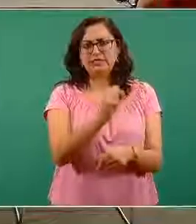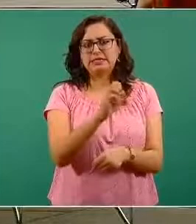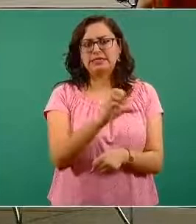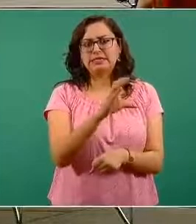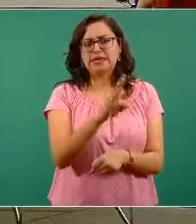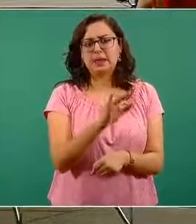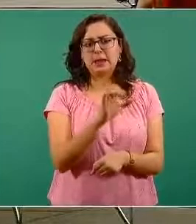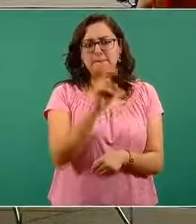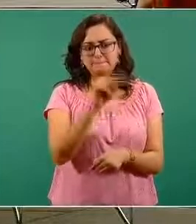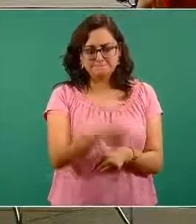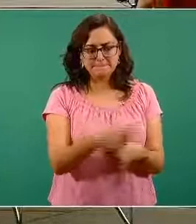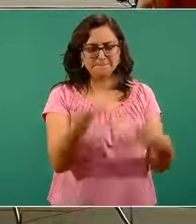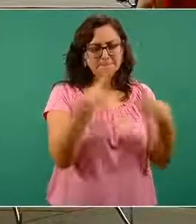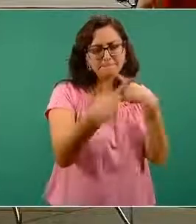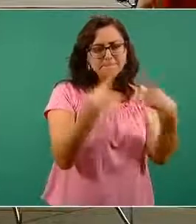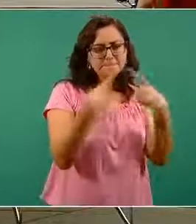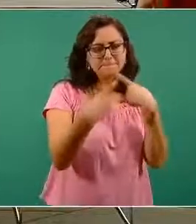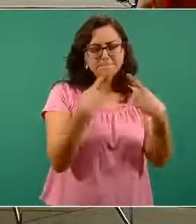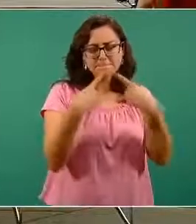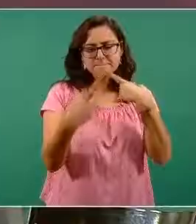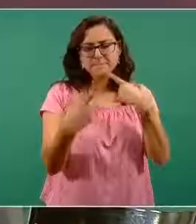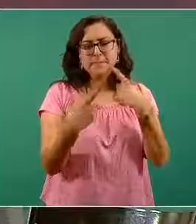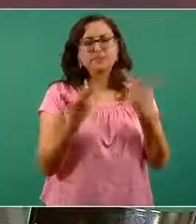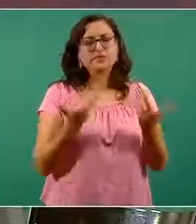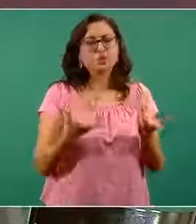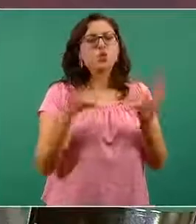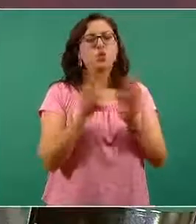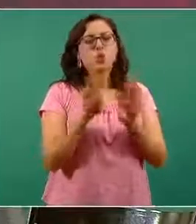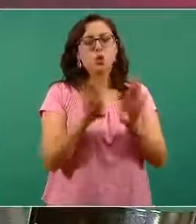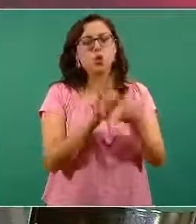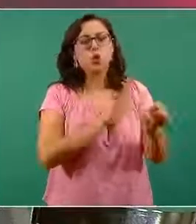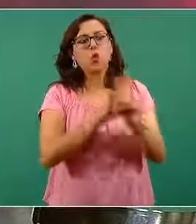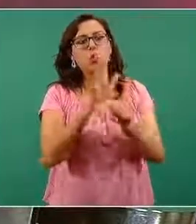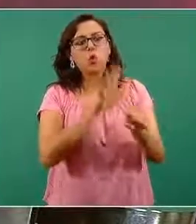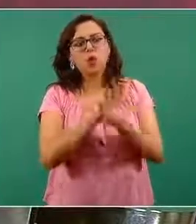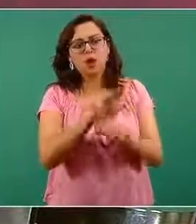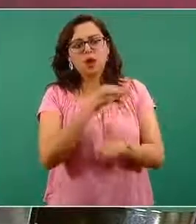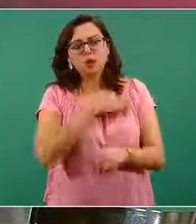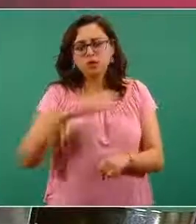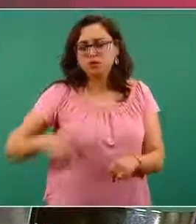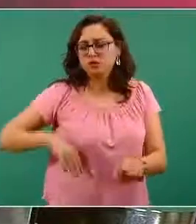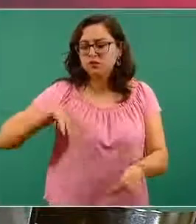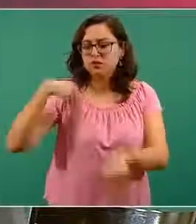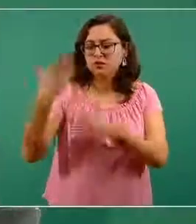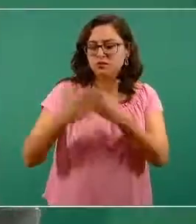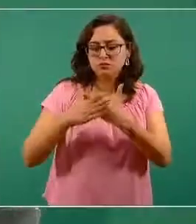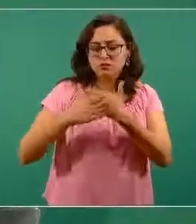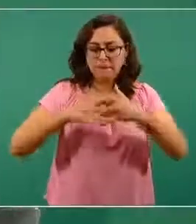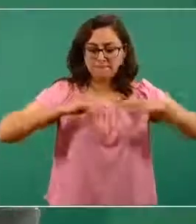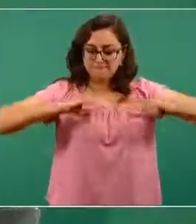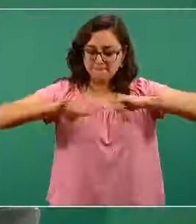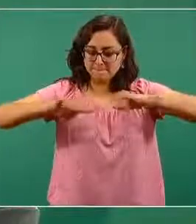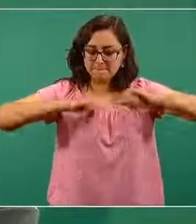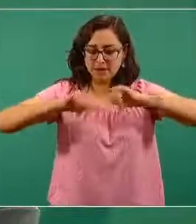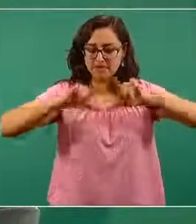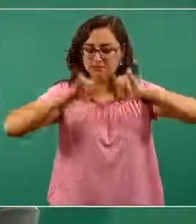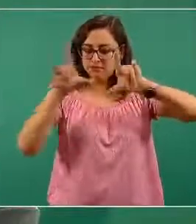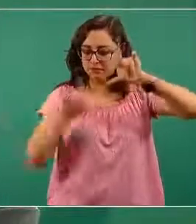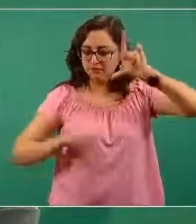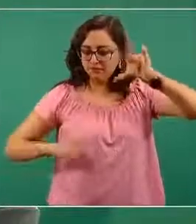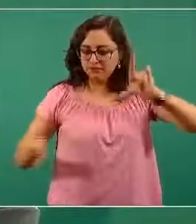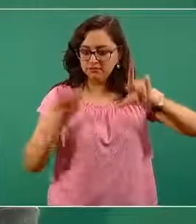participando para poder actualizar el mapa que tenemos en la página